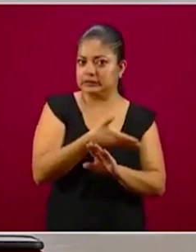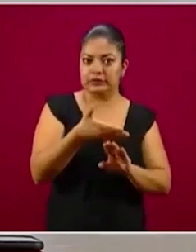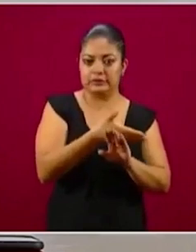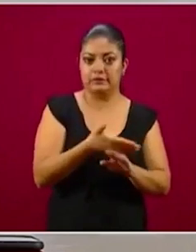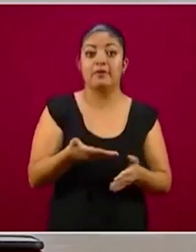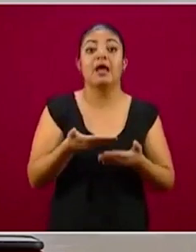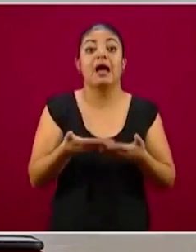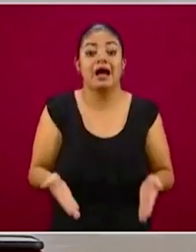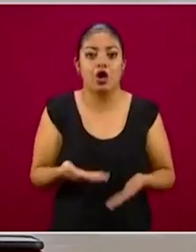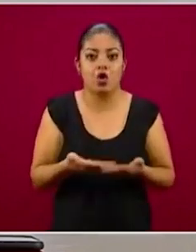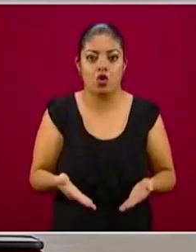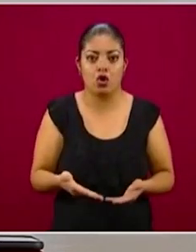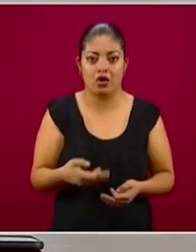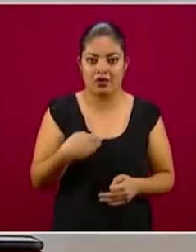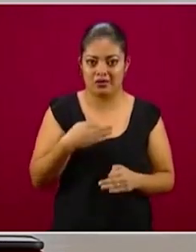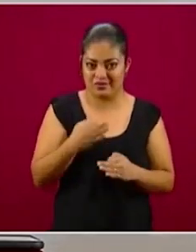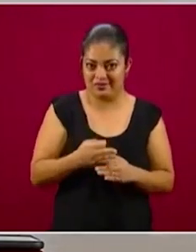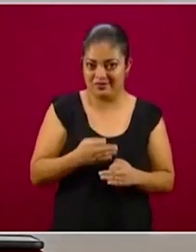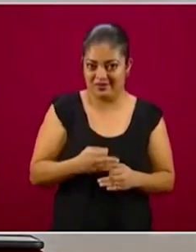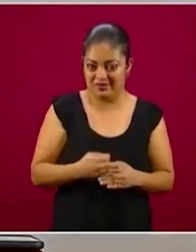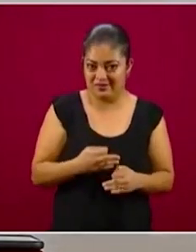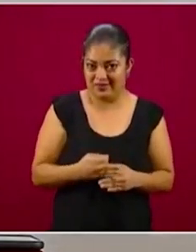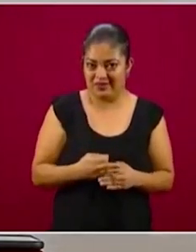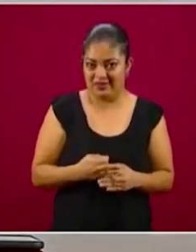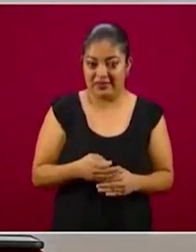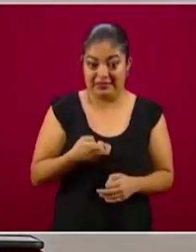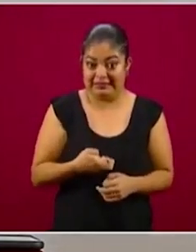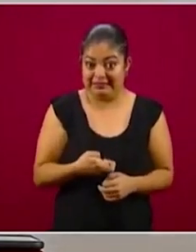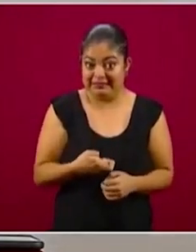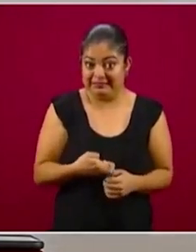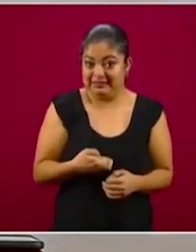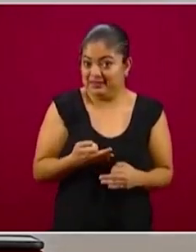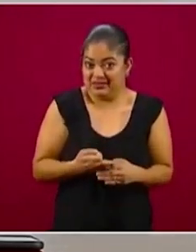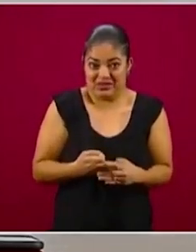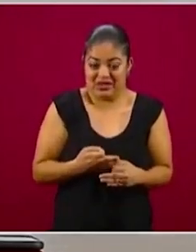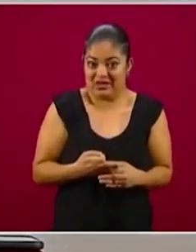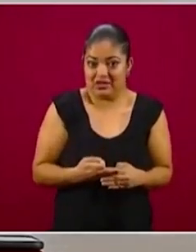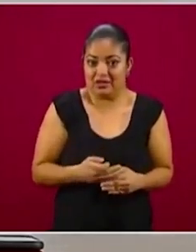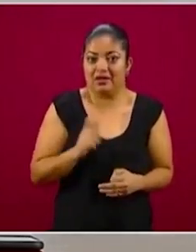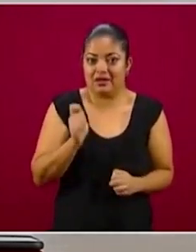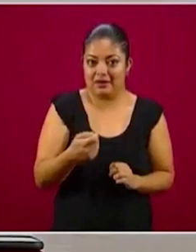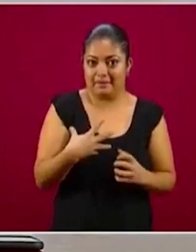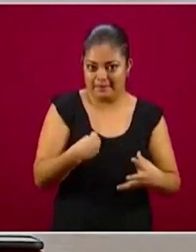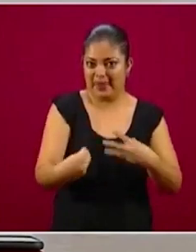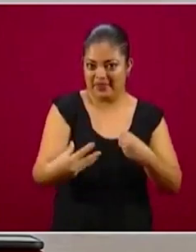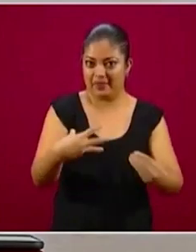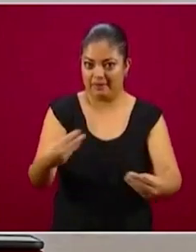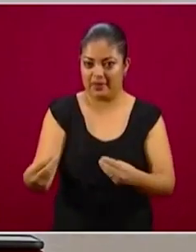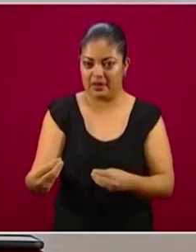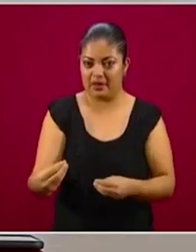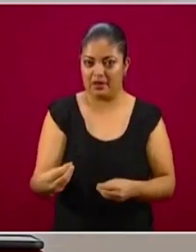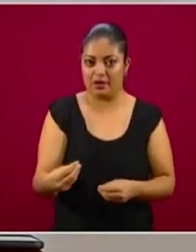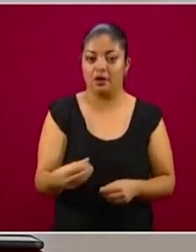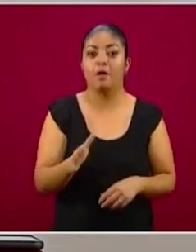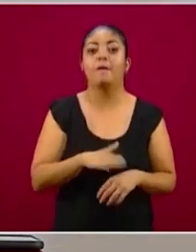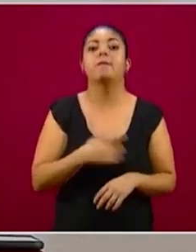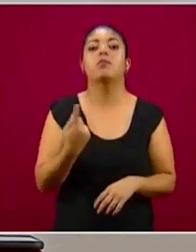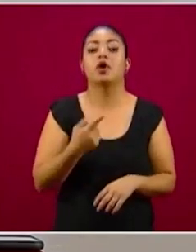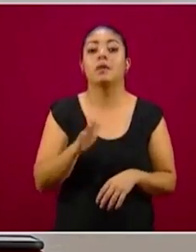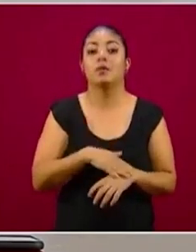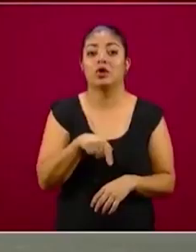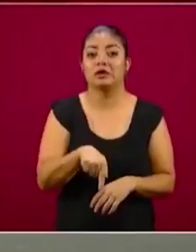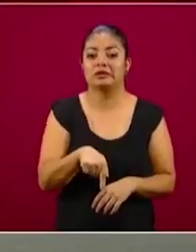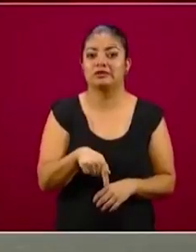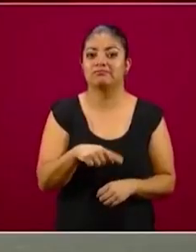estamos anunciando desde este momento cumbre de la epidemia, momento cumbre porque estamos en el punto